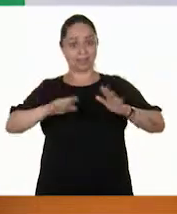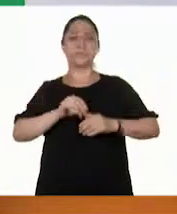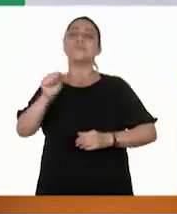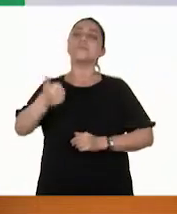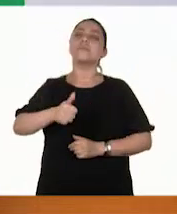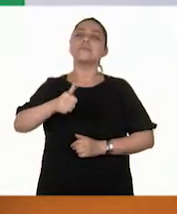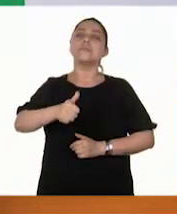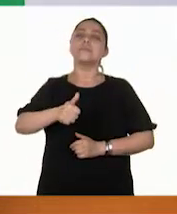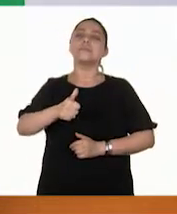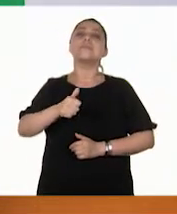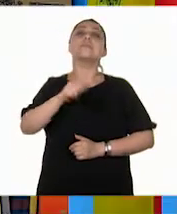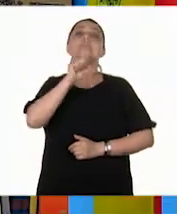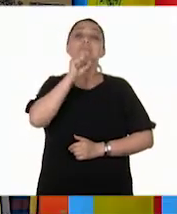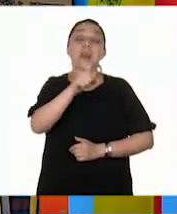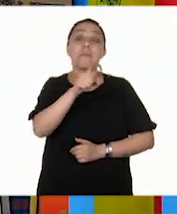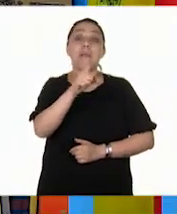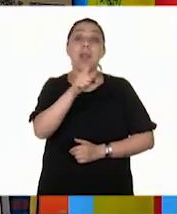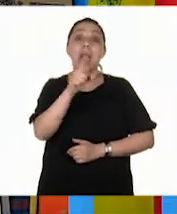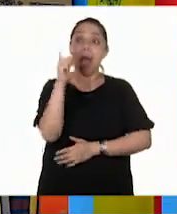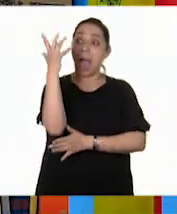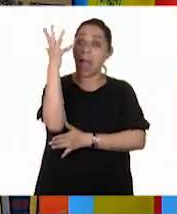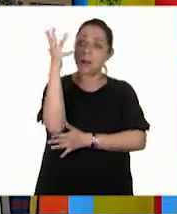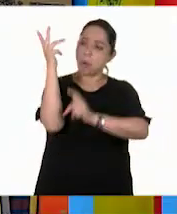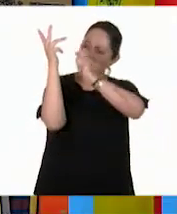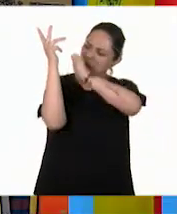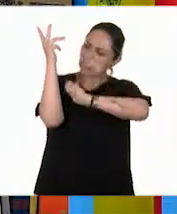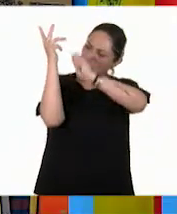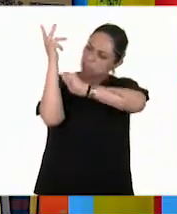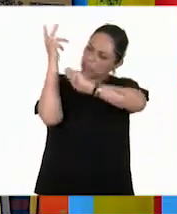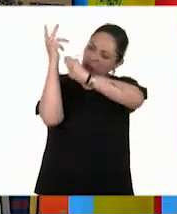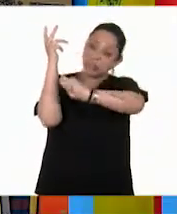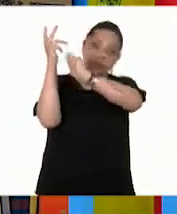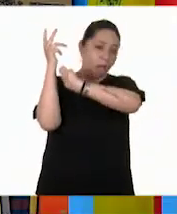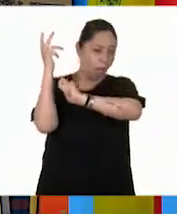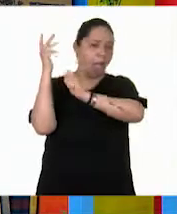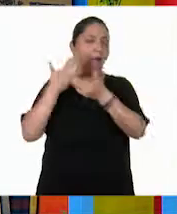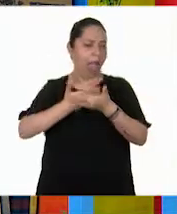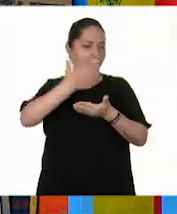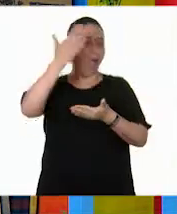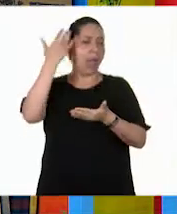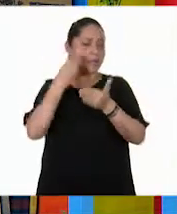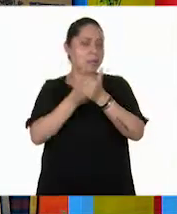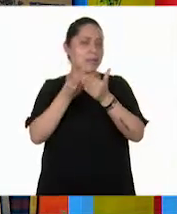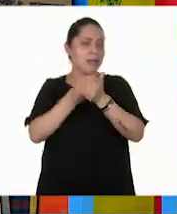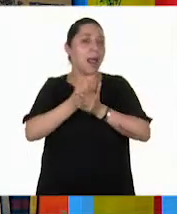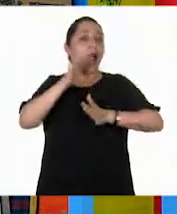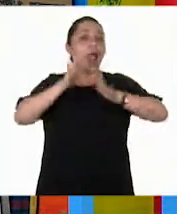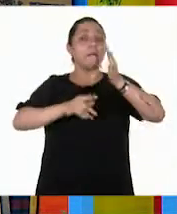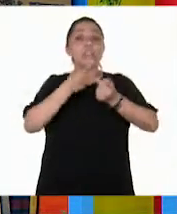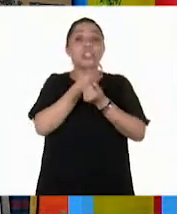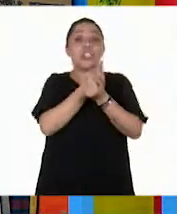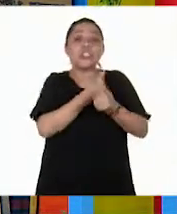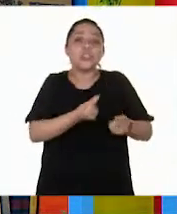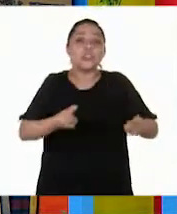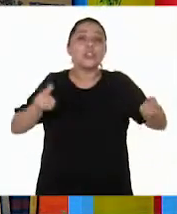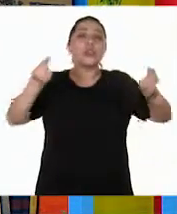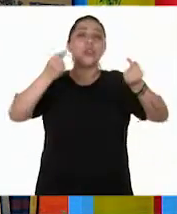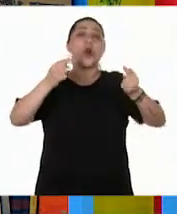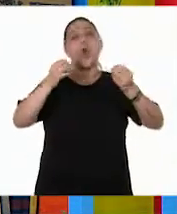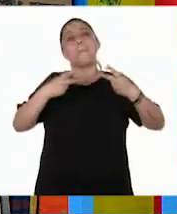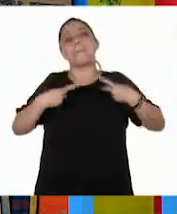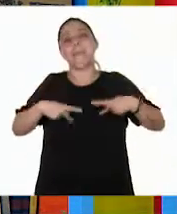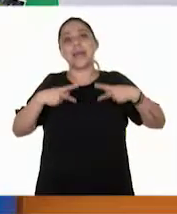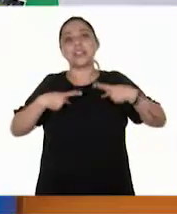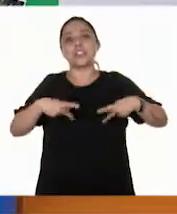Pepe? Sí. No hay que rayar tampoco los árboles. En algunas ocasiones, y en una clase lo revisamos, que los niños a veces acostumbraban o las personas